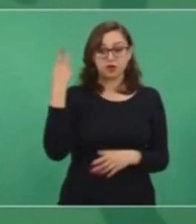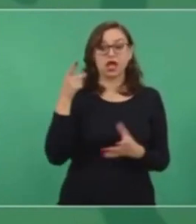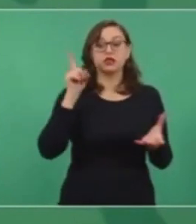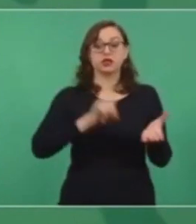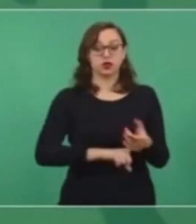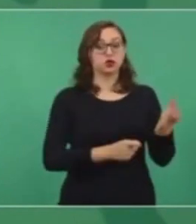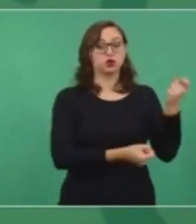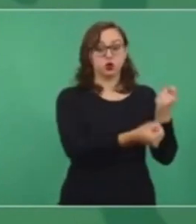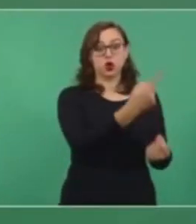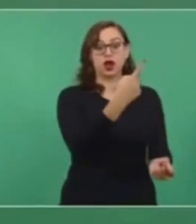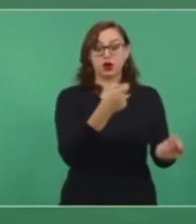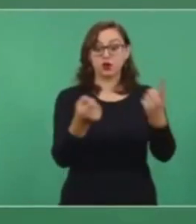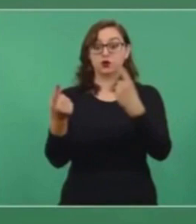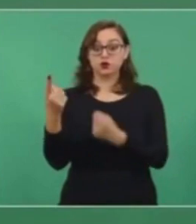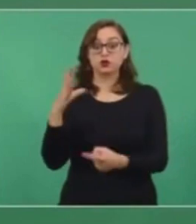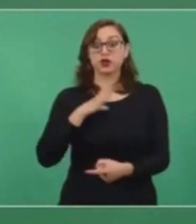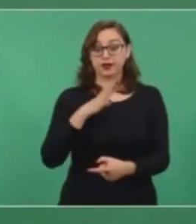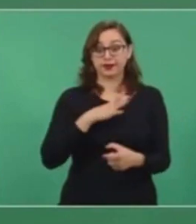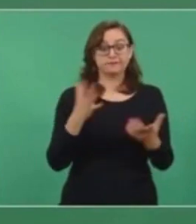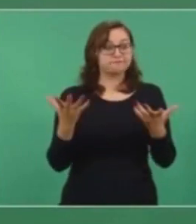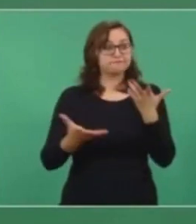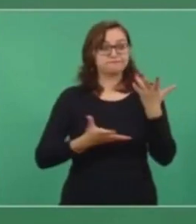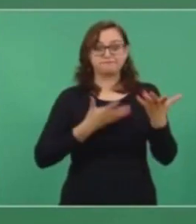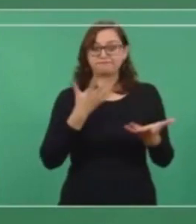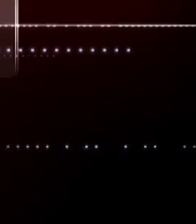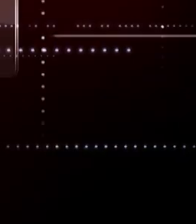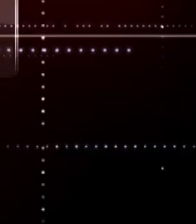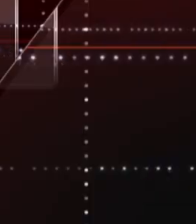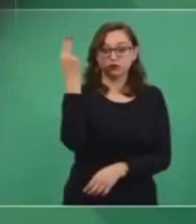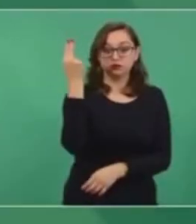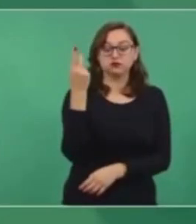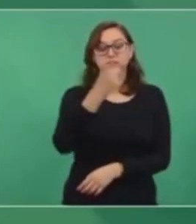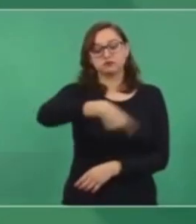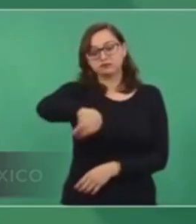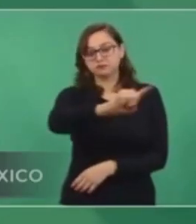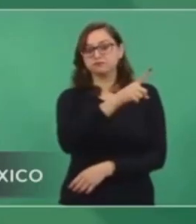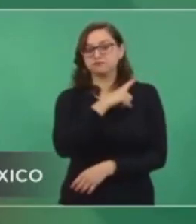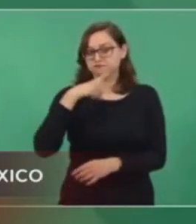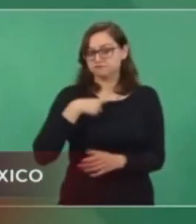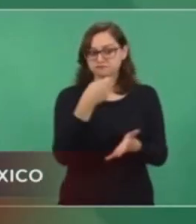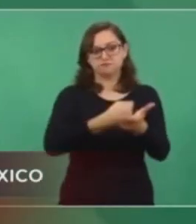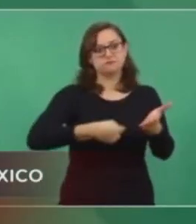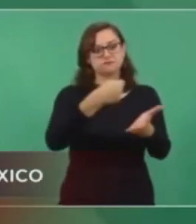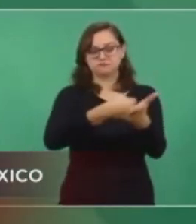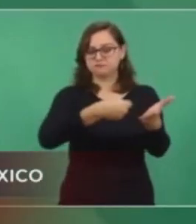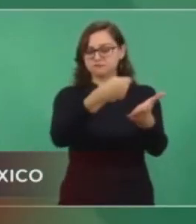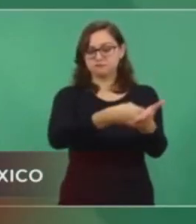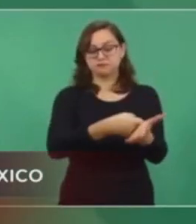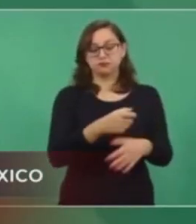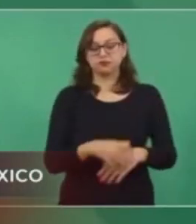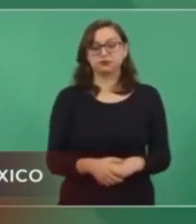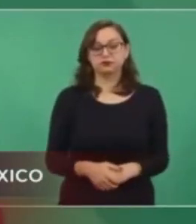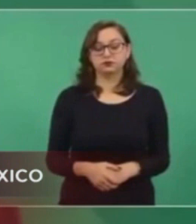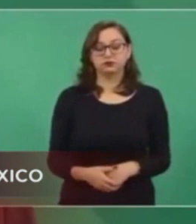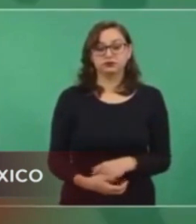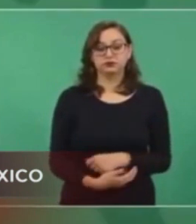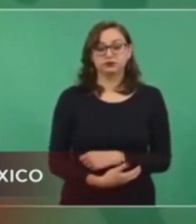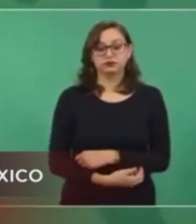y a rectores, además de que manejan los presupuestos a sus anchas. Me dan casos en donde